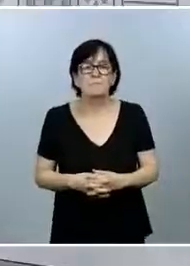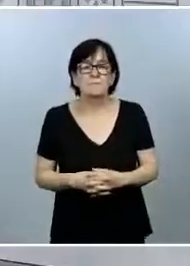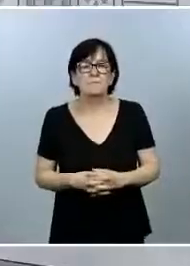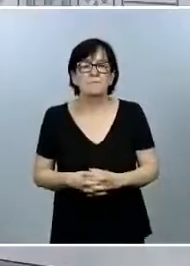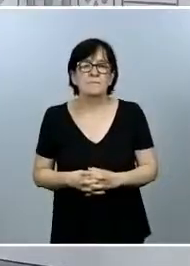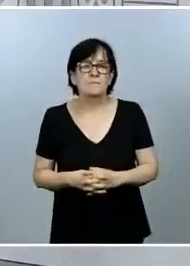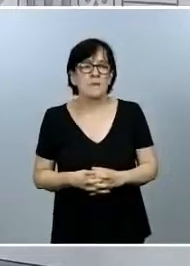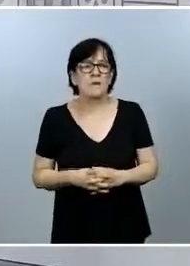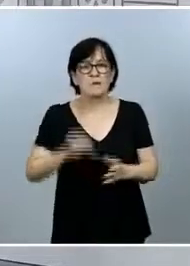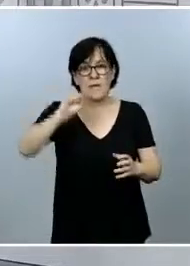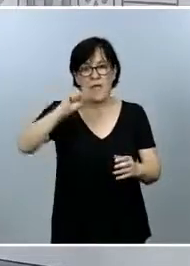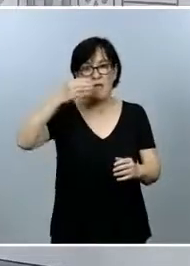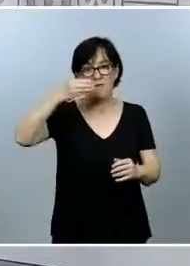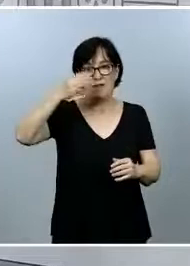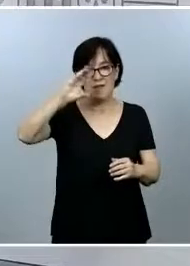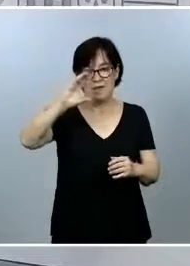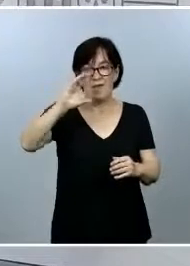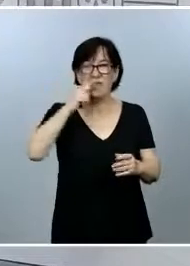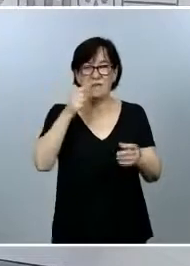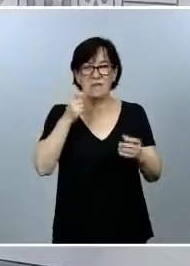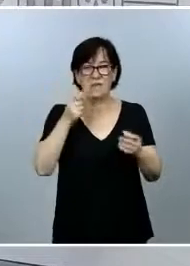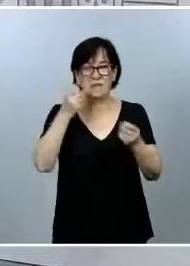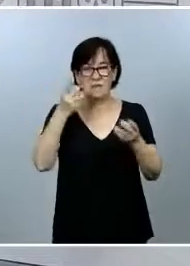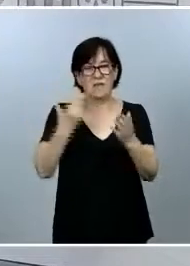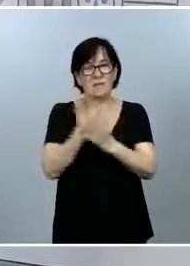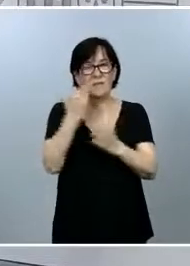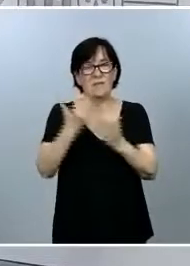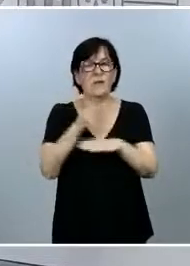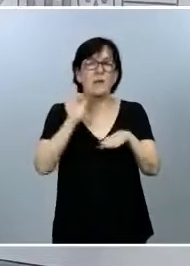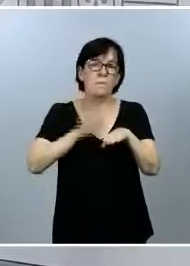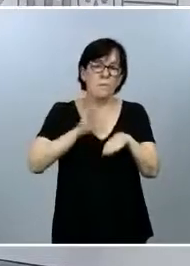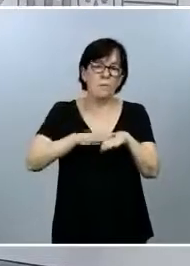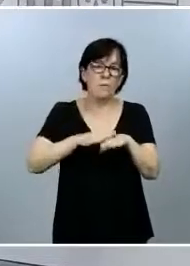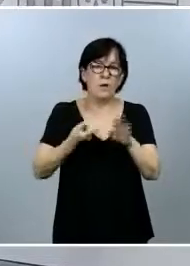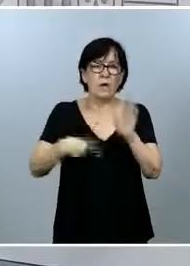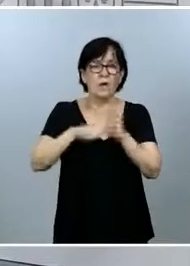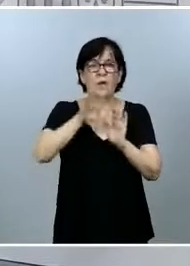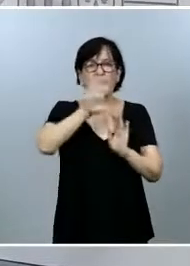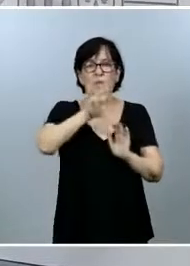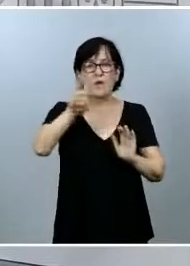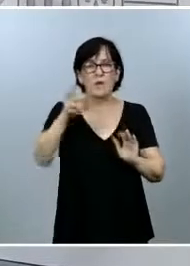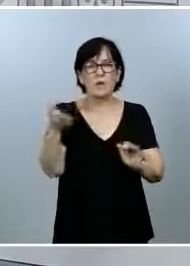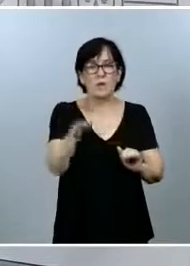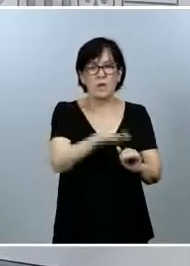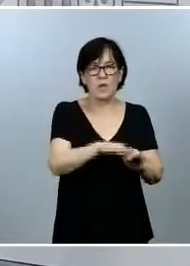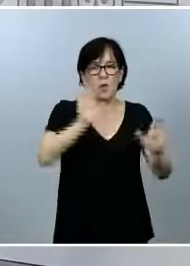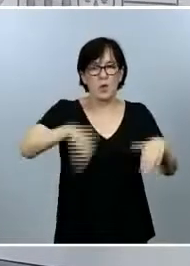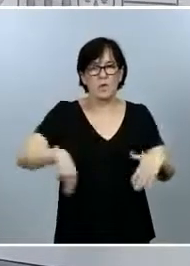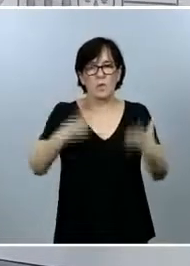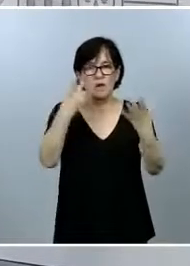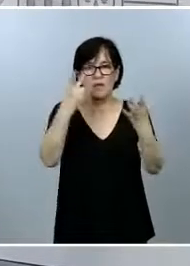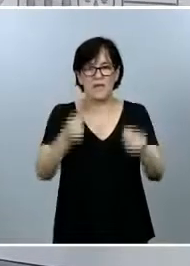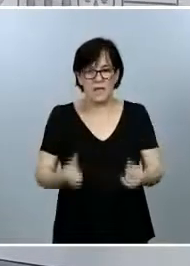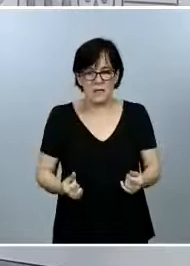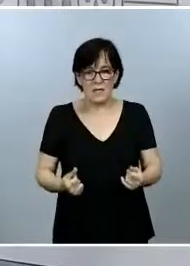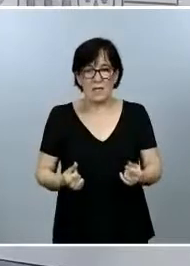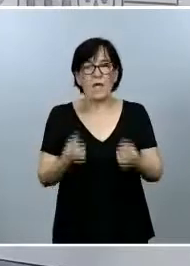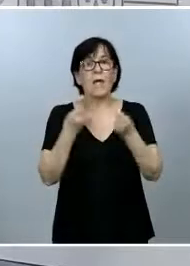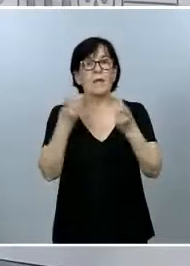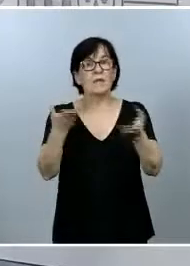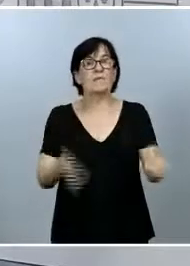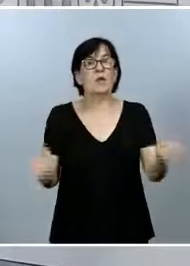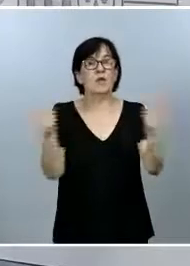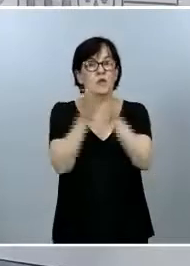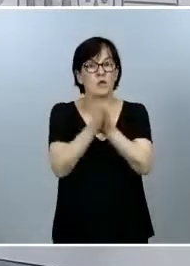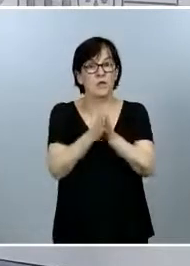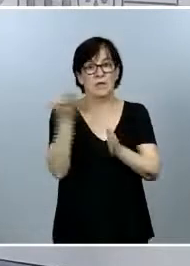ABC, en relación con los datos de cada día, pregunta por qué figuran 52 fallecidos en los últimos siete días y la cifra total de fallecidos